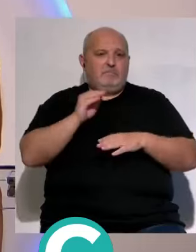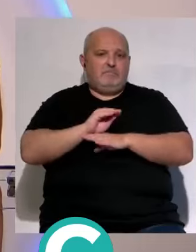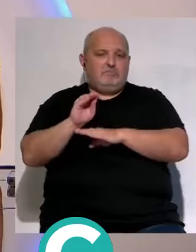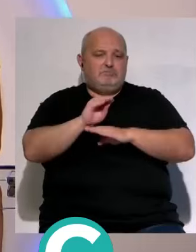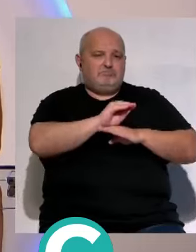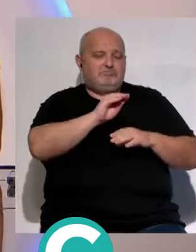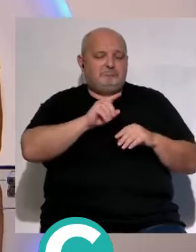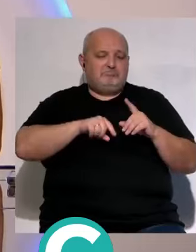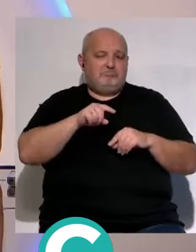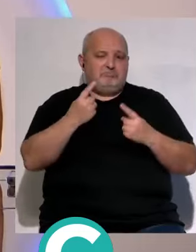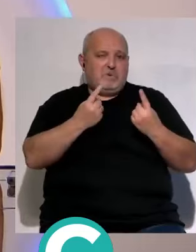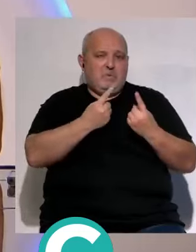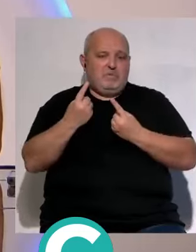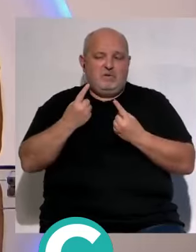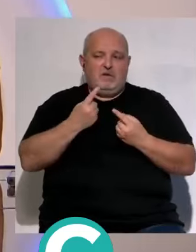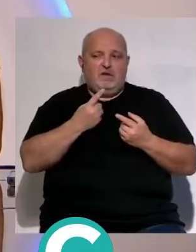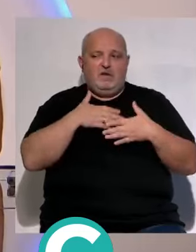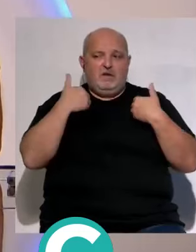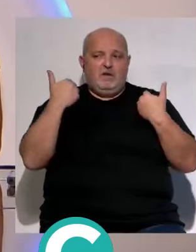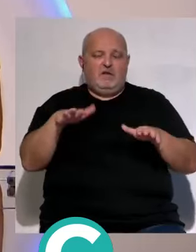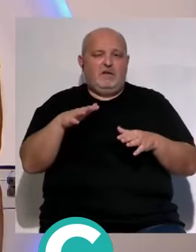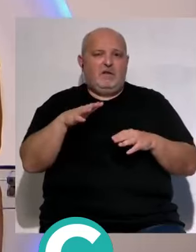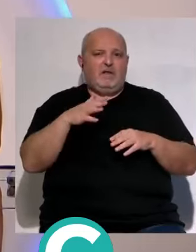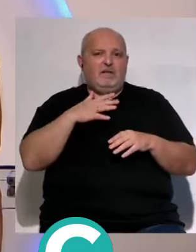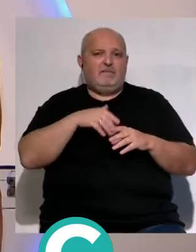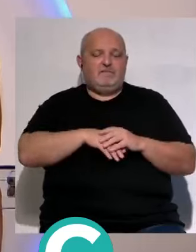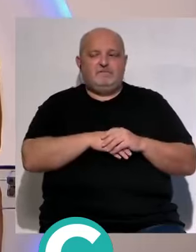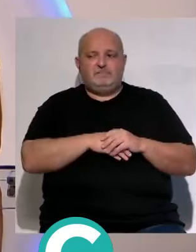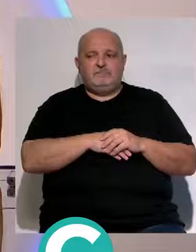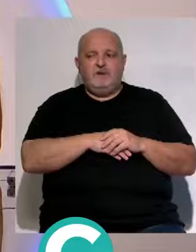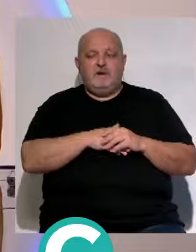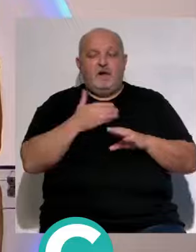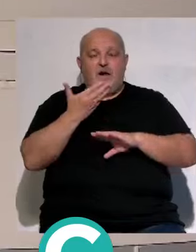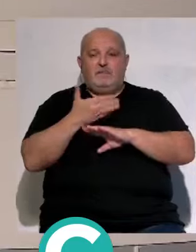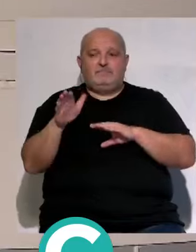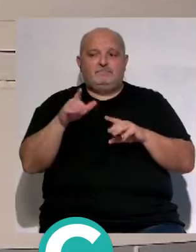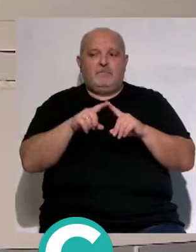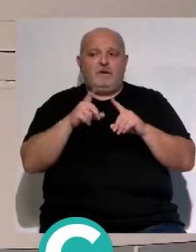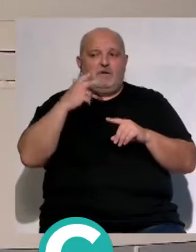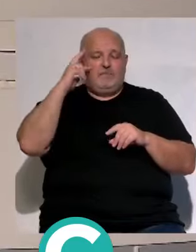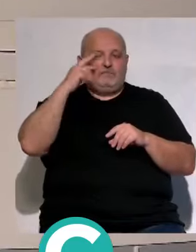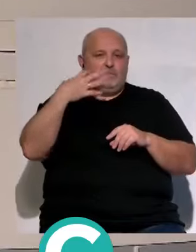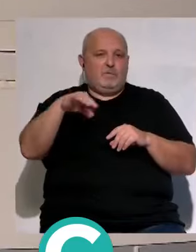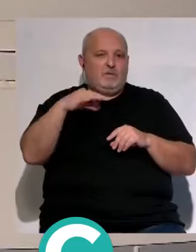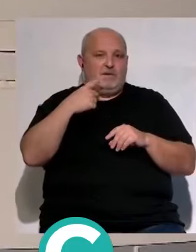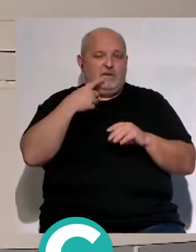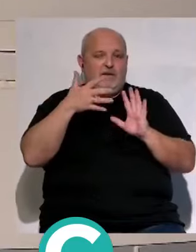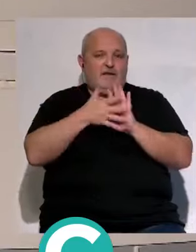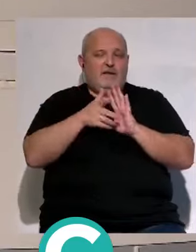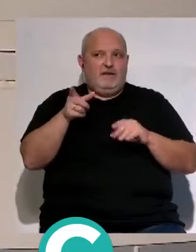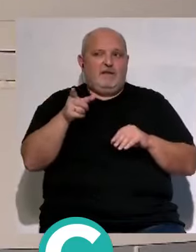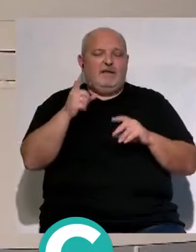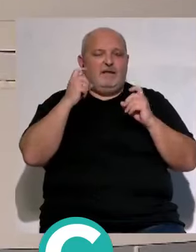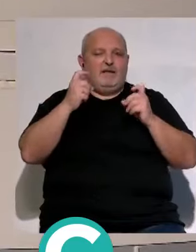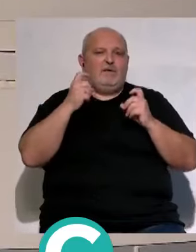tengo absolutamente nada que decir porque cada uno invita a su fiesta que le da la gana pero más aparte evidentemente es una experiencia única como dice Álvaro